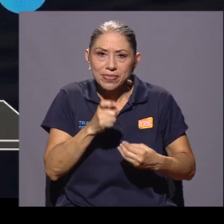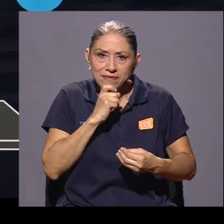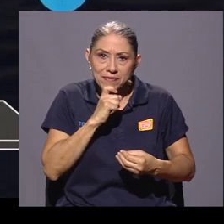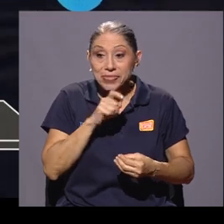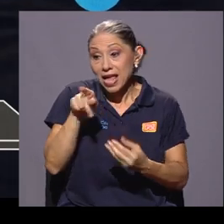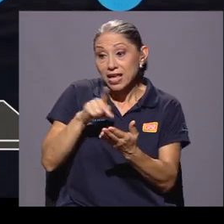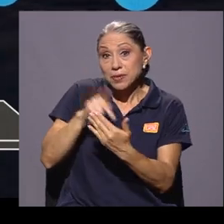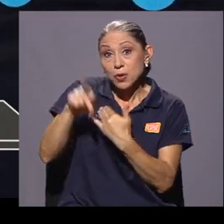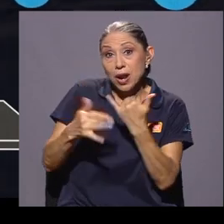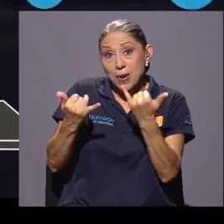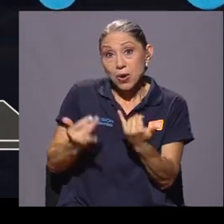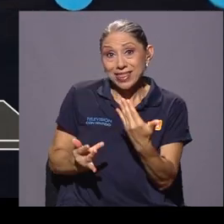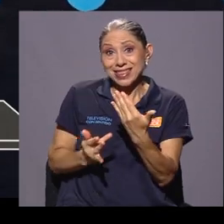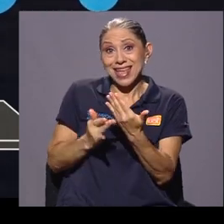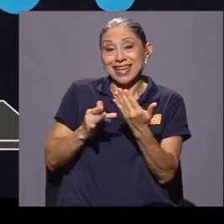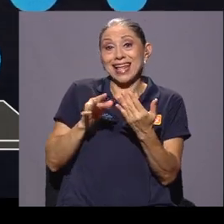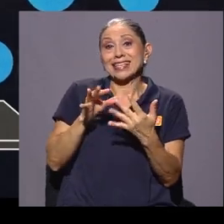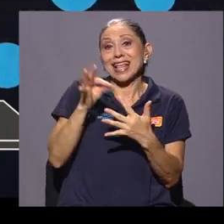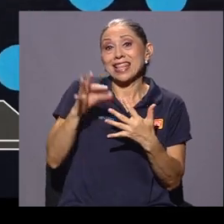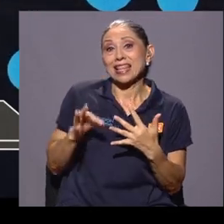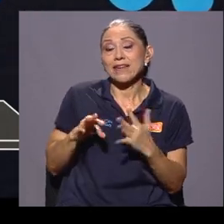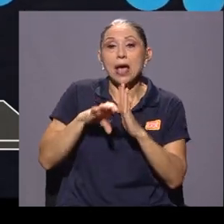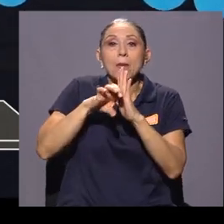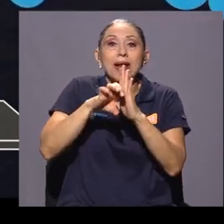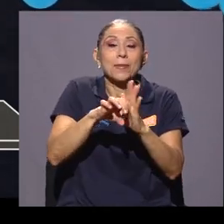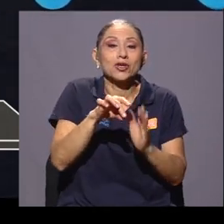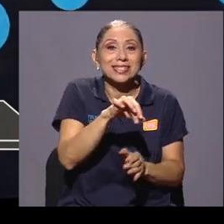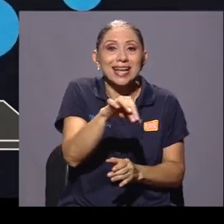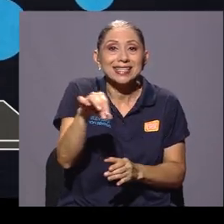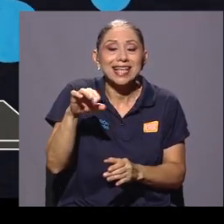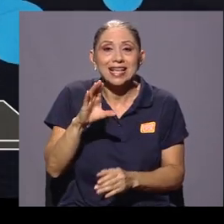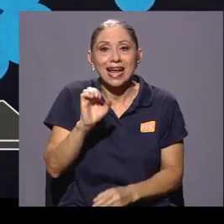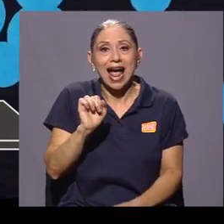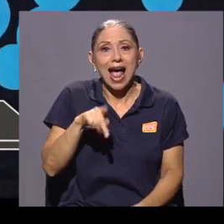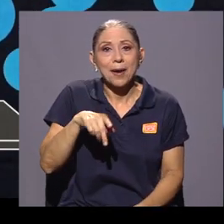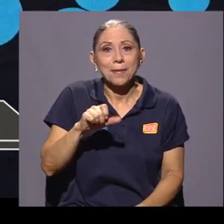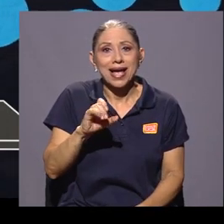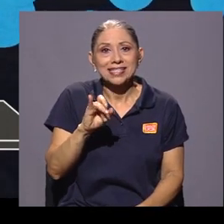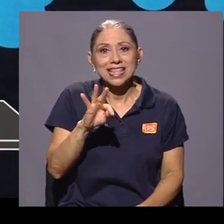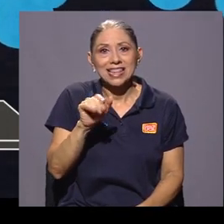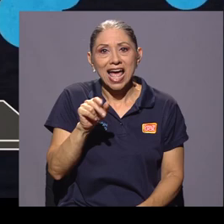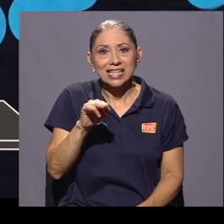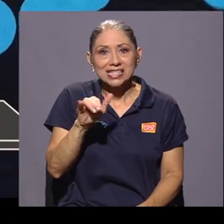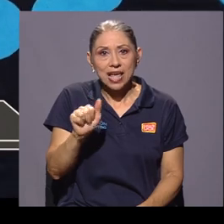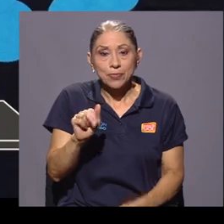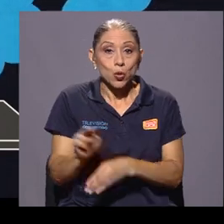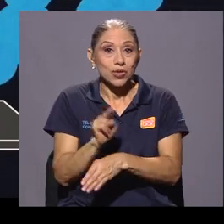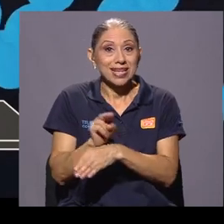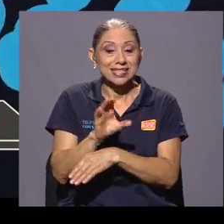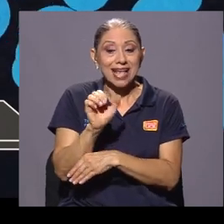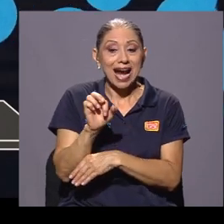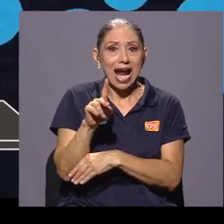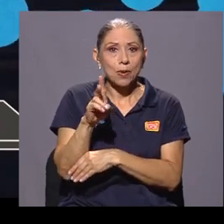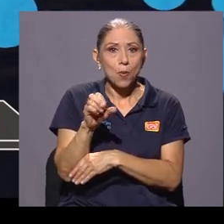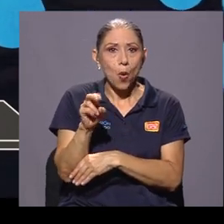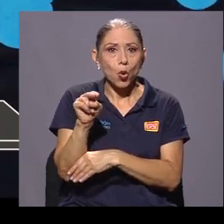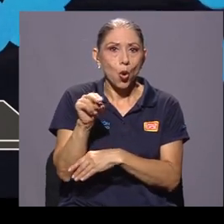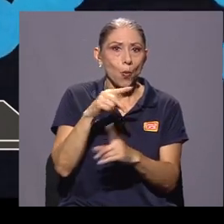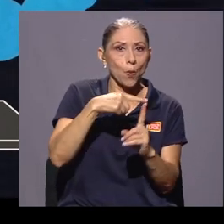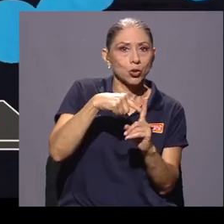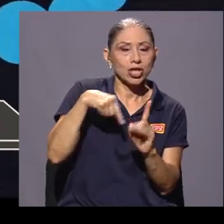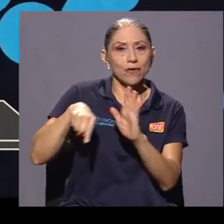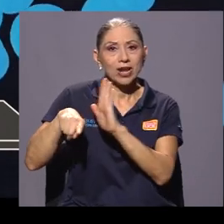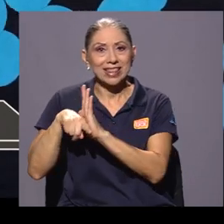surgido otras técnicas alternativas como la desalinización por capacitancia, la cual emplea carbono que se carga positiva o negativamente